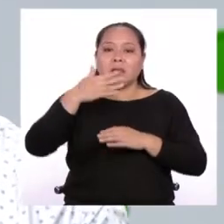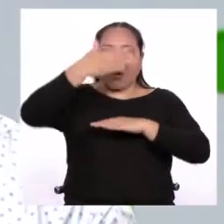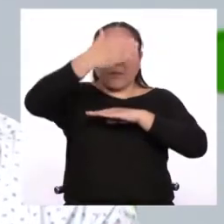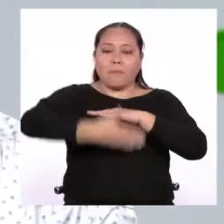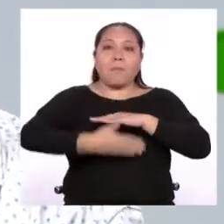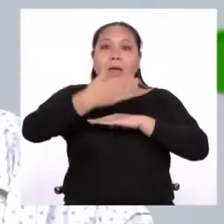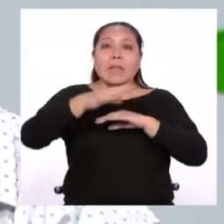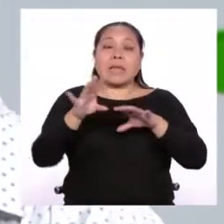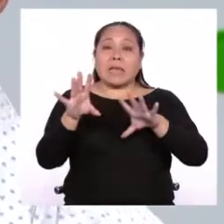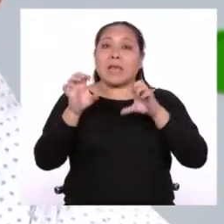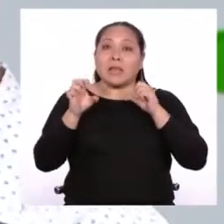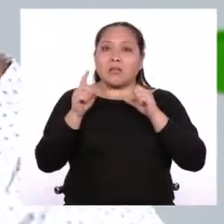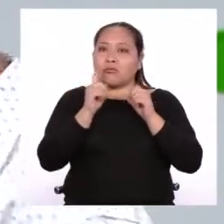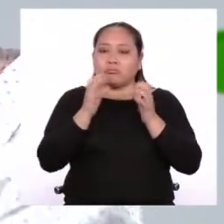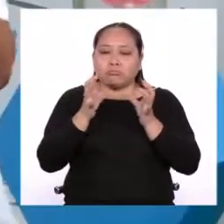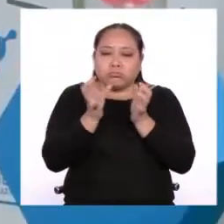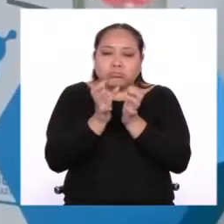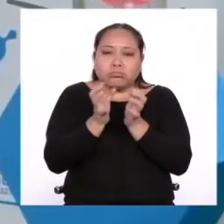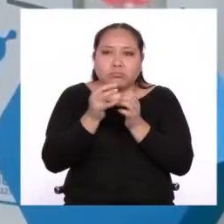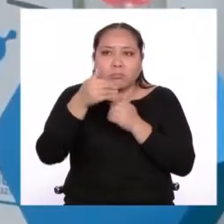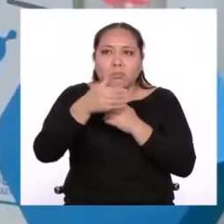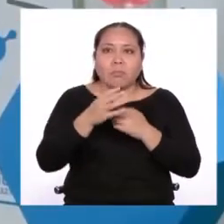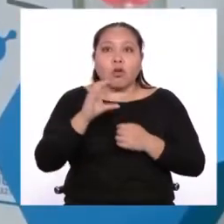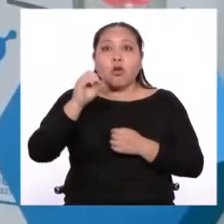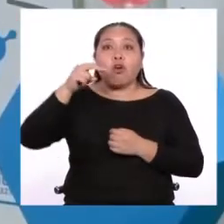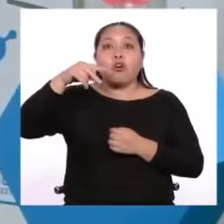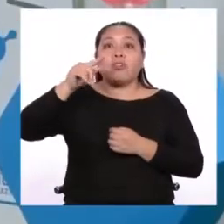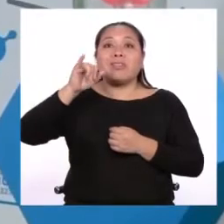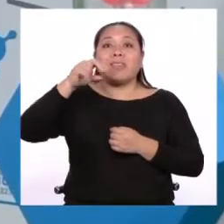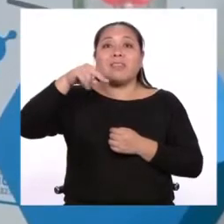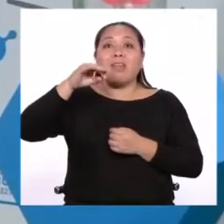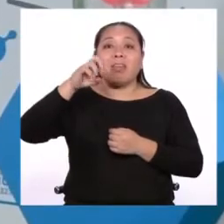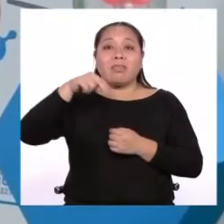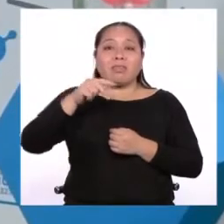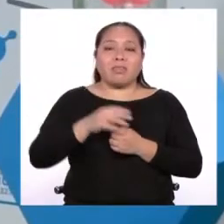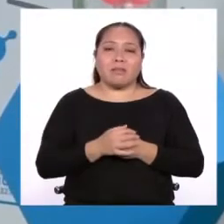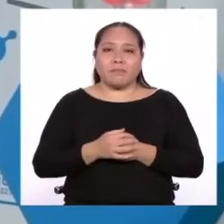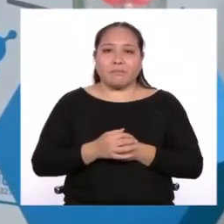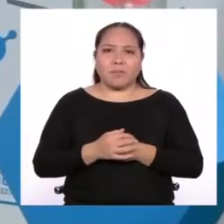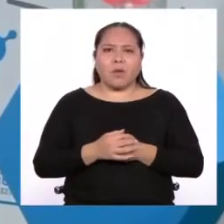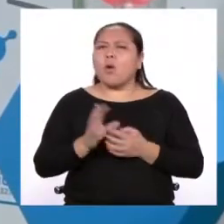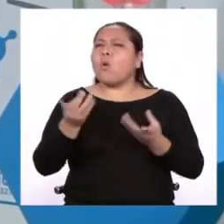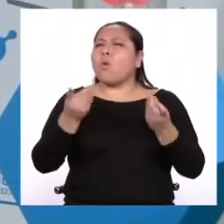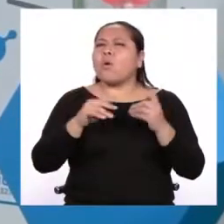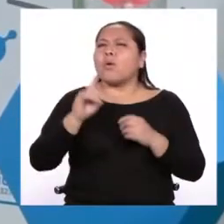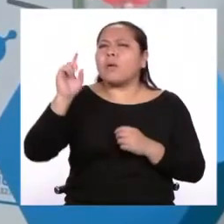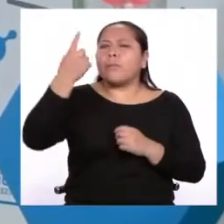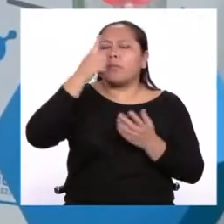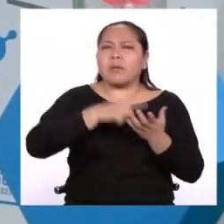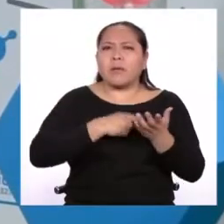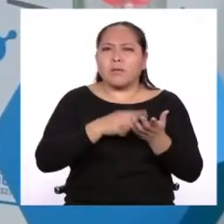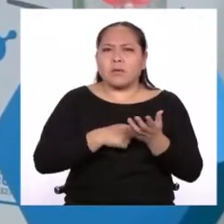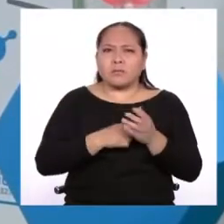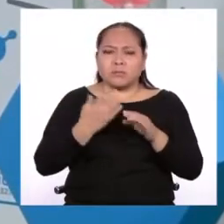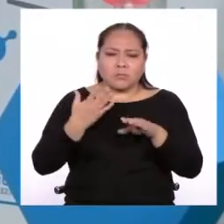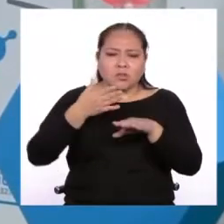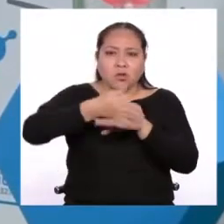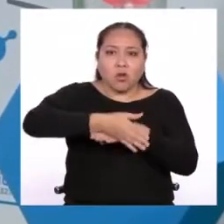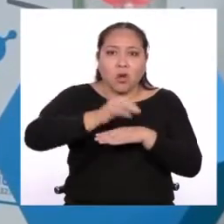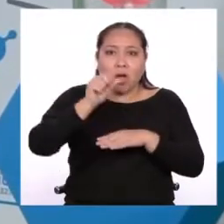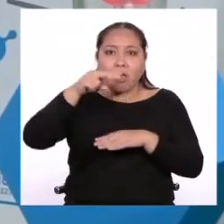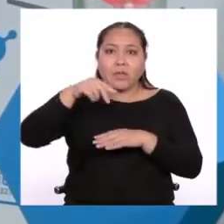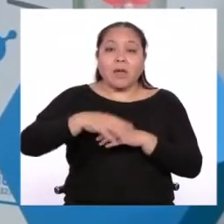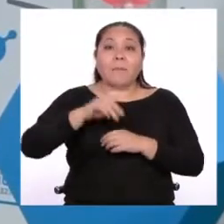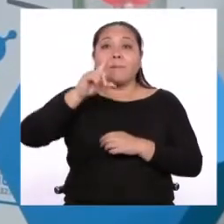sino un continente pequeño. Es más, Delta, ¿cuándo fue la primera vez que se cruzó la Antártida? En el año